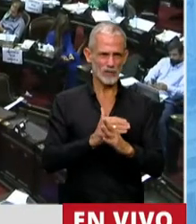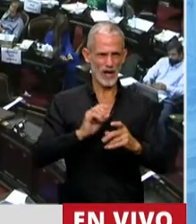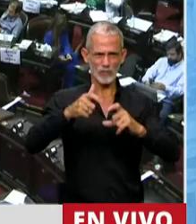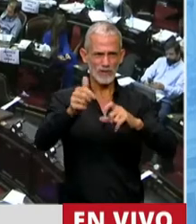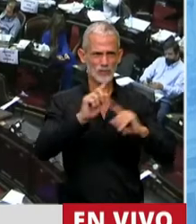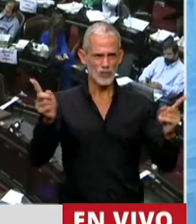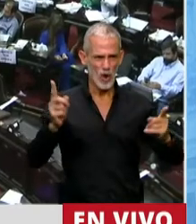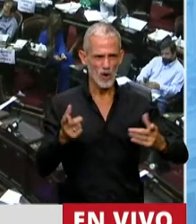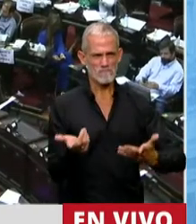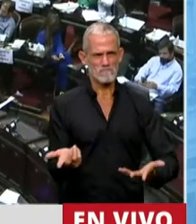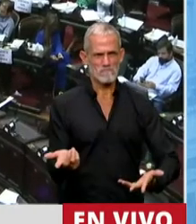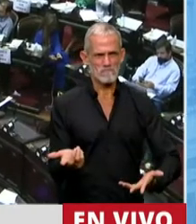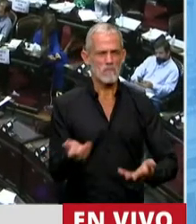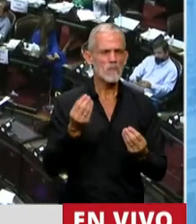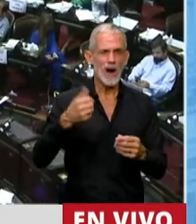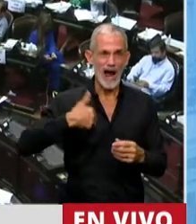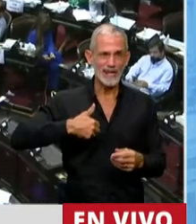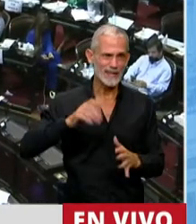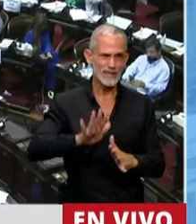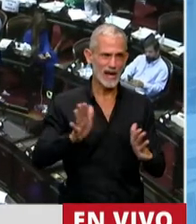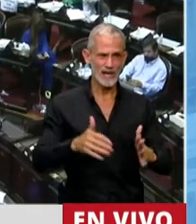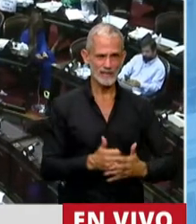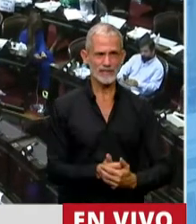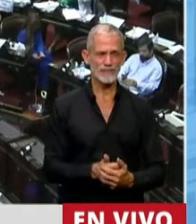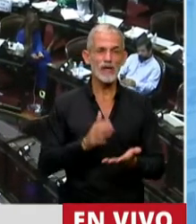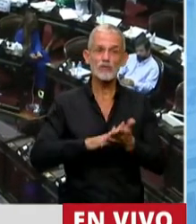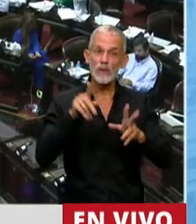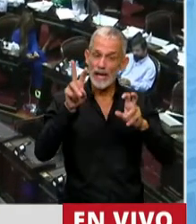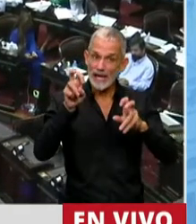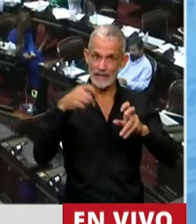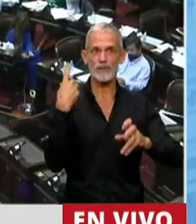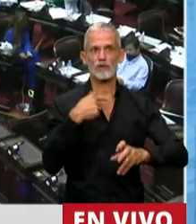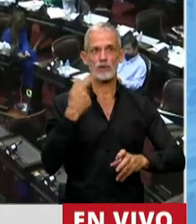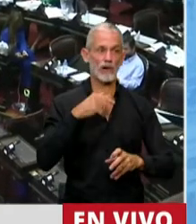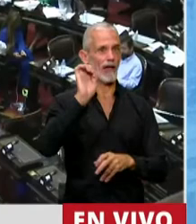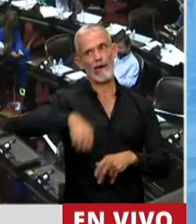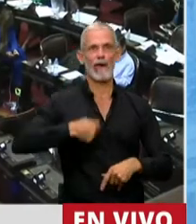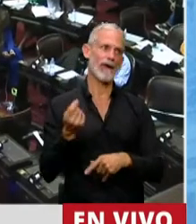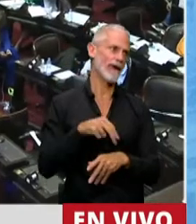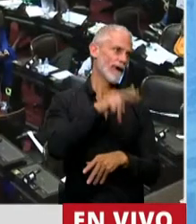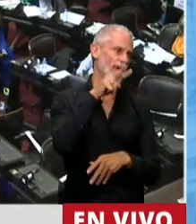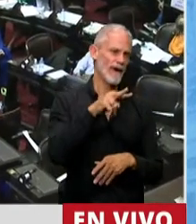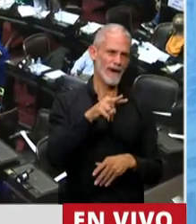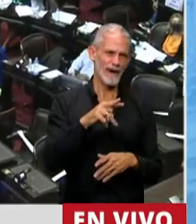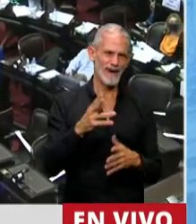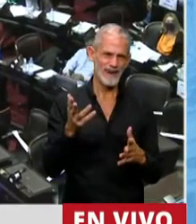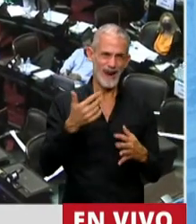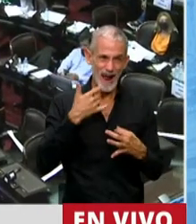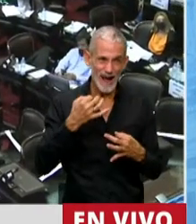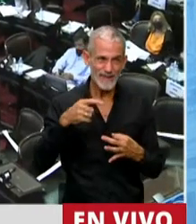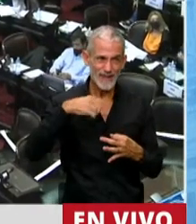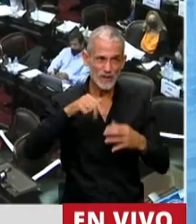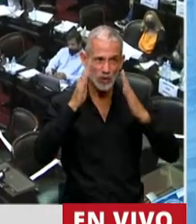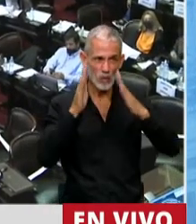ganancias? Eso es lo que está pasando en la Argentina, sobre eso nosotros estamos mirando para el costado, y la verdad que lo